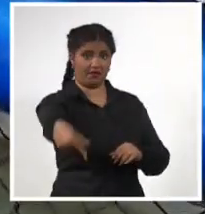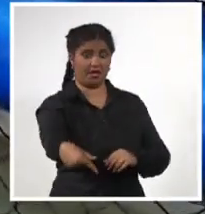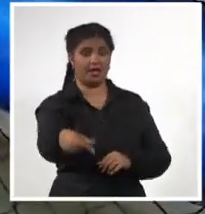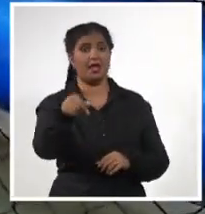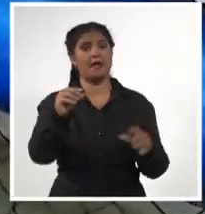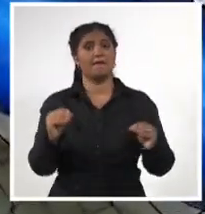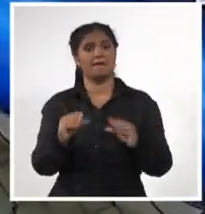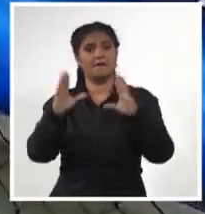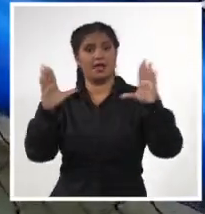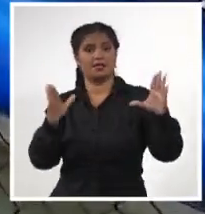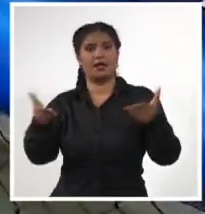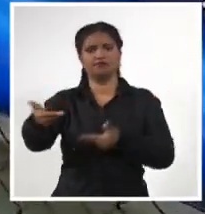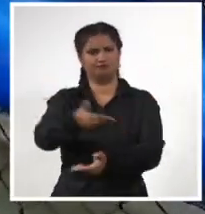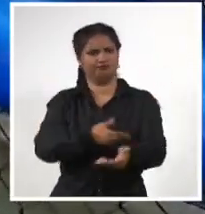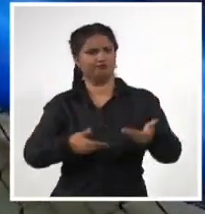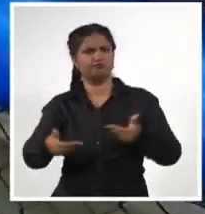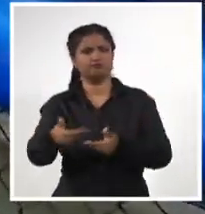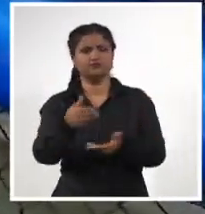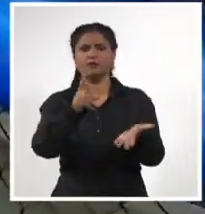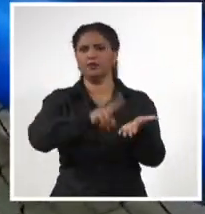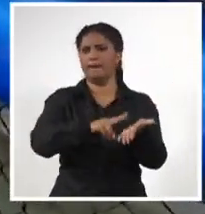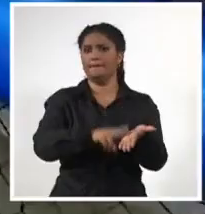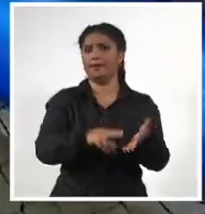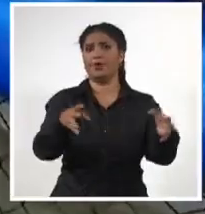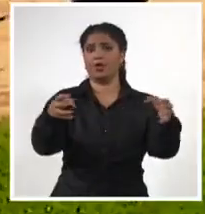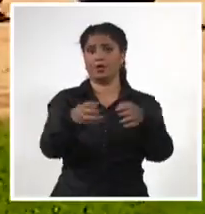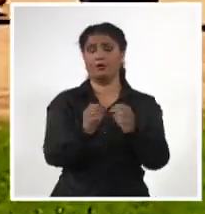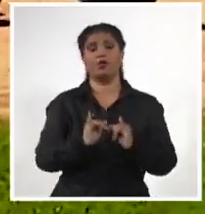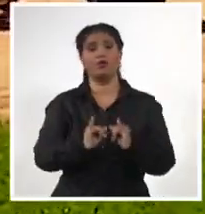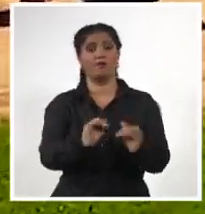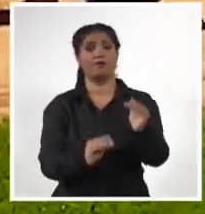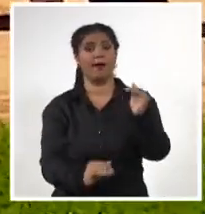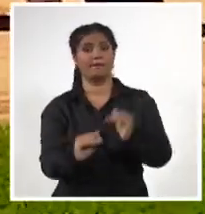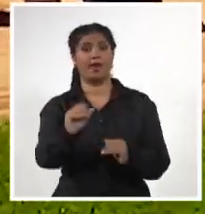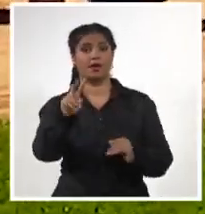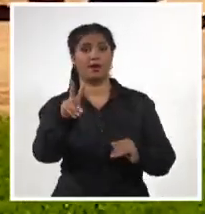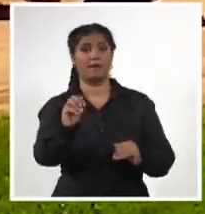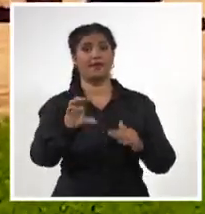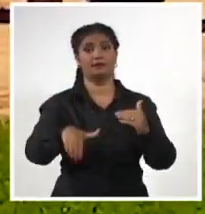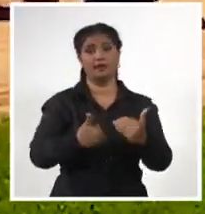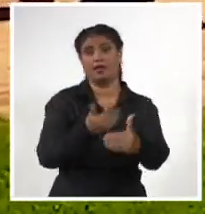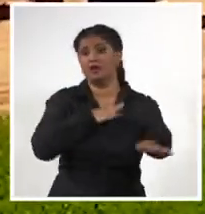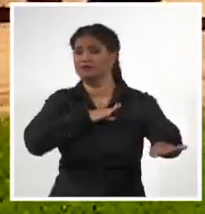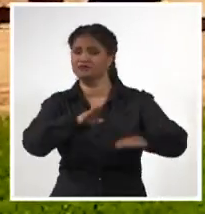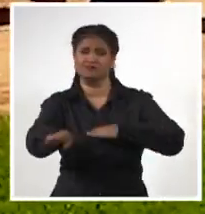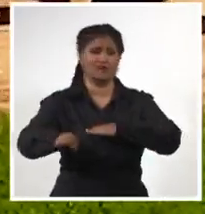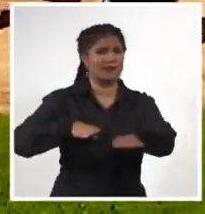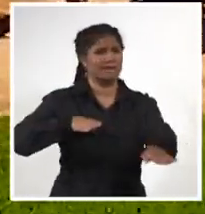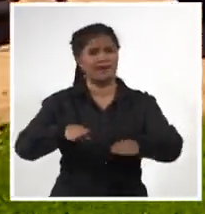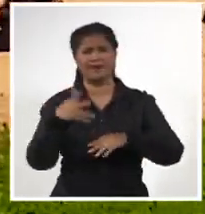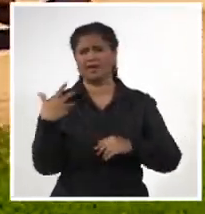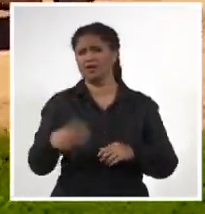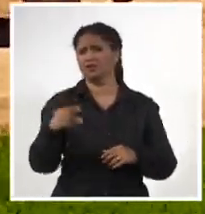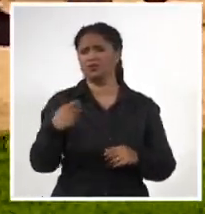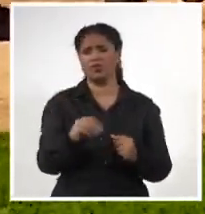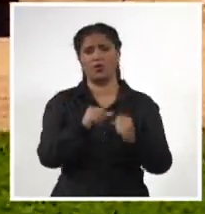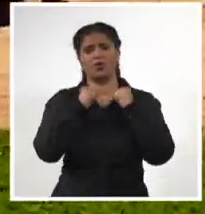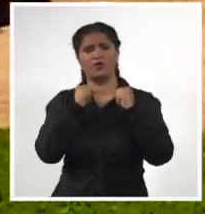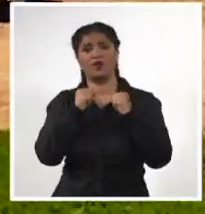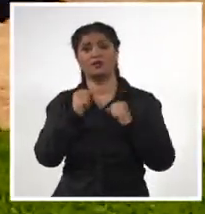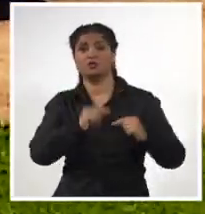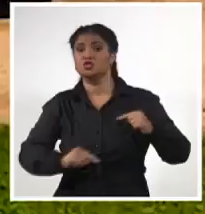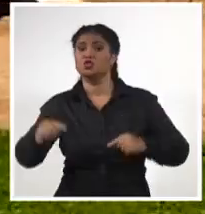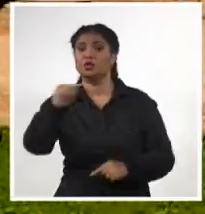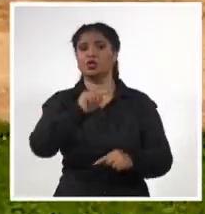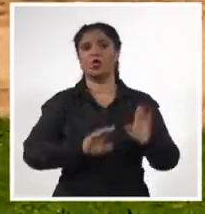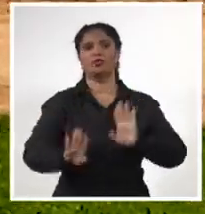con la dirección del equipo y me han dicho que en estos más de 20 días de preparación han hecho énfasis sobre todo en la defensa que fue uno de los